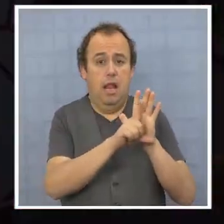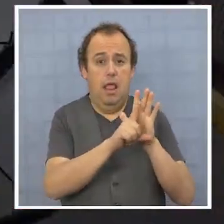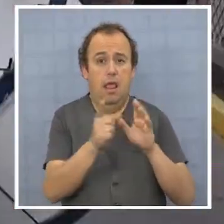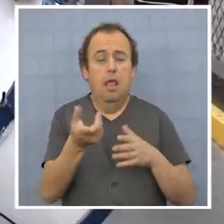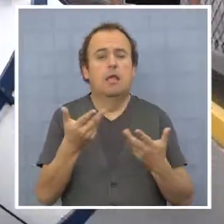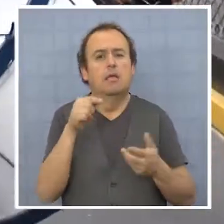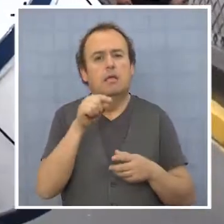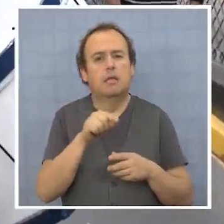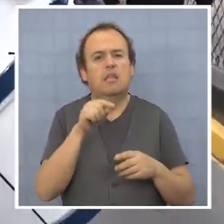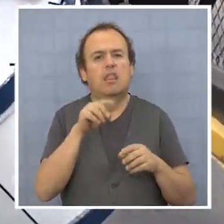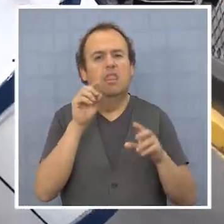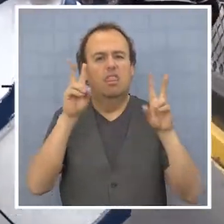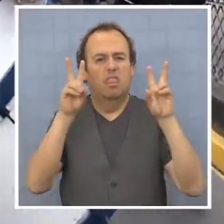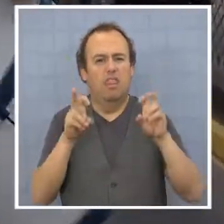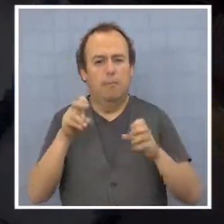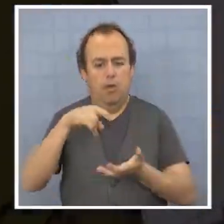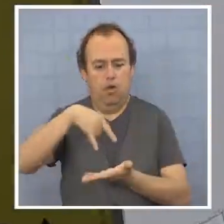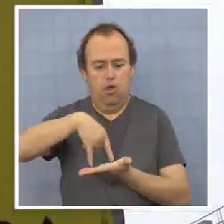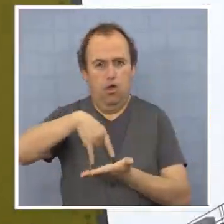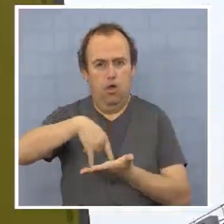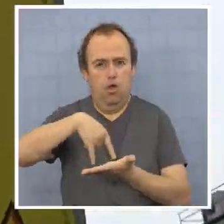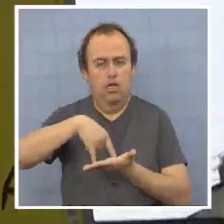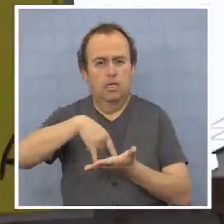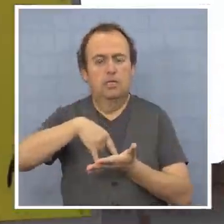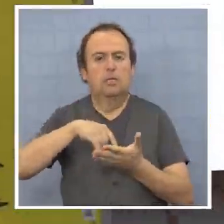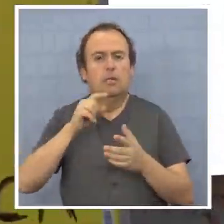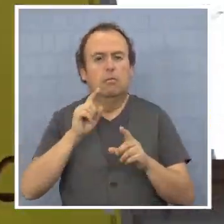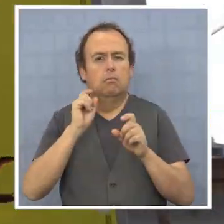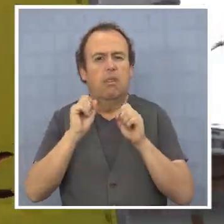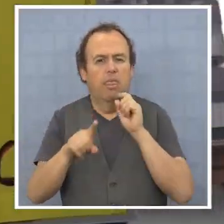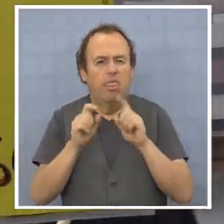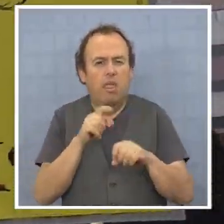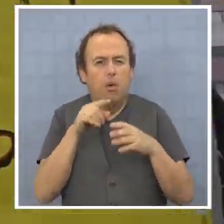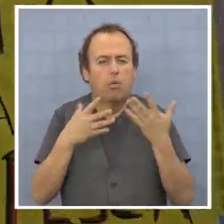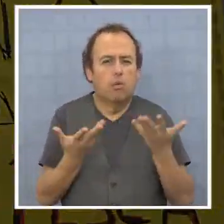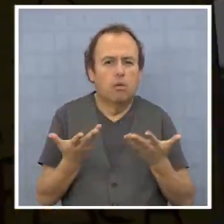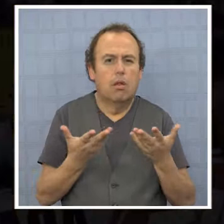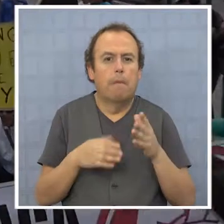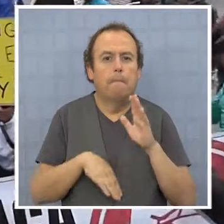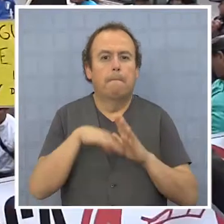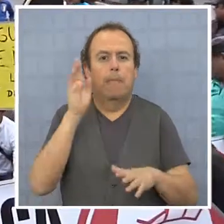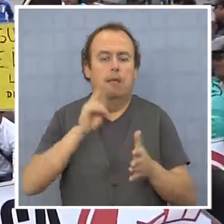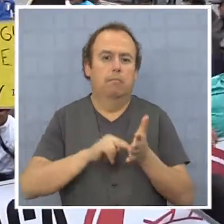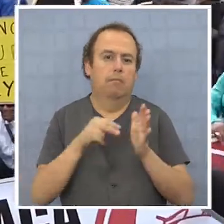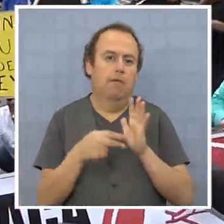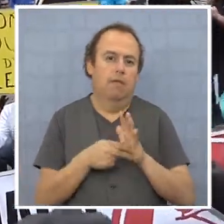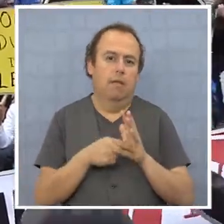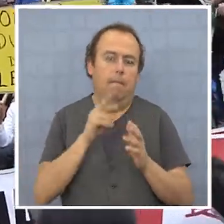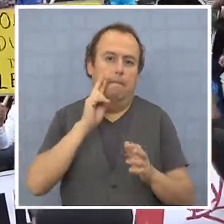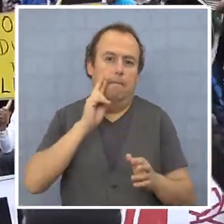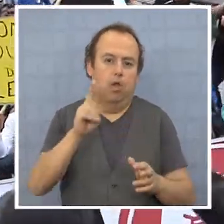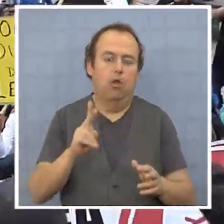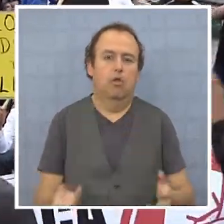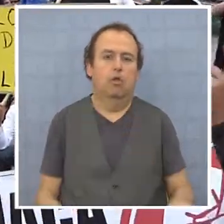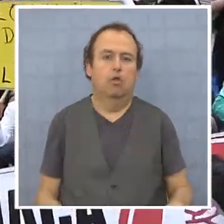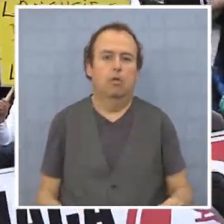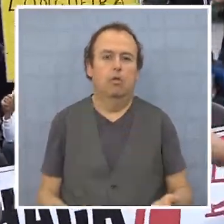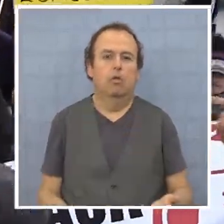que se discute por estos días en el Congreso Nacional vendría a agudizar aún más esta realidad.